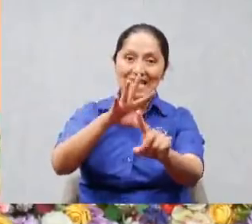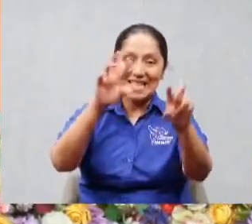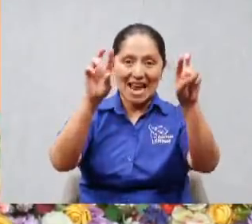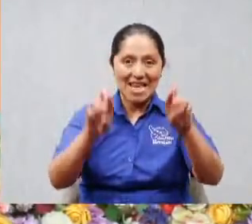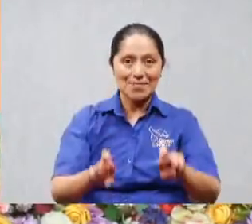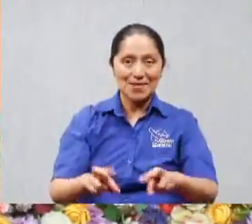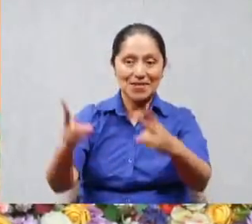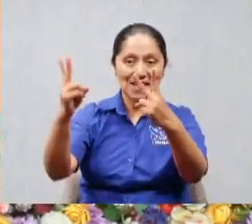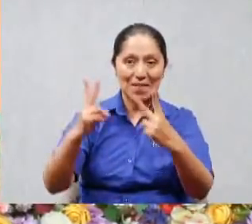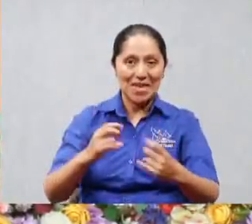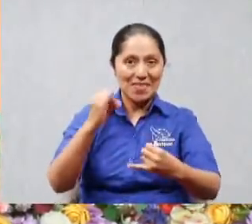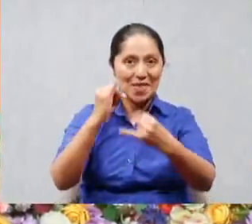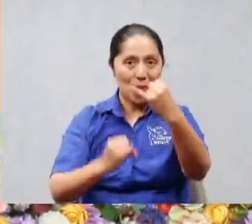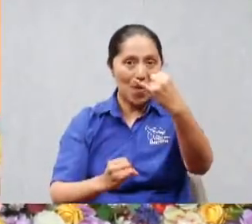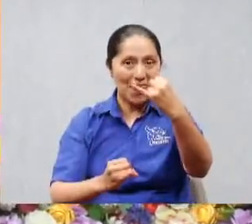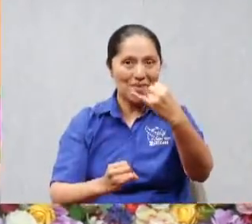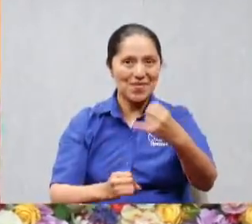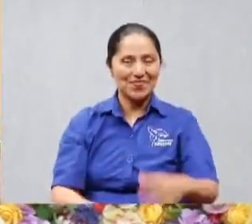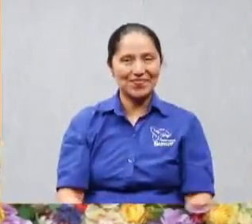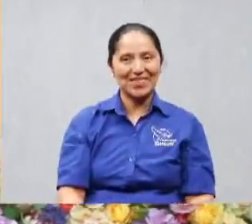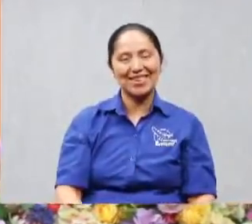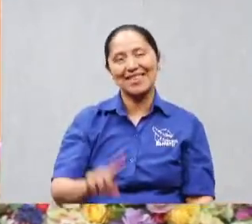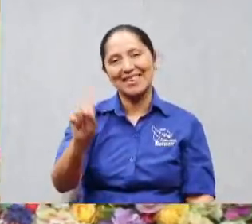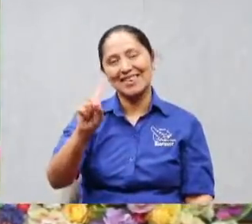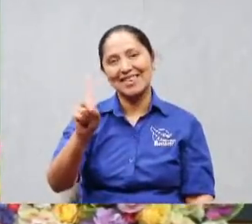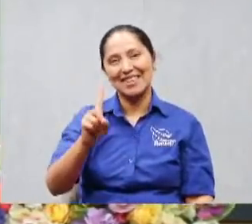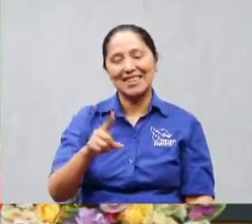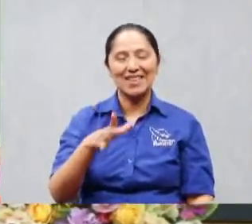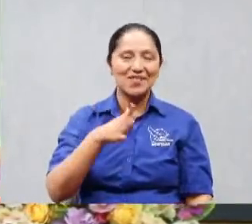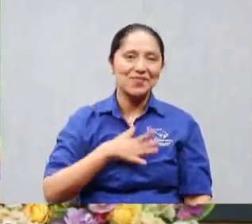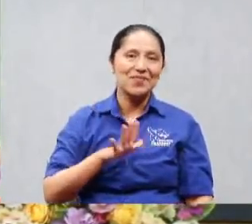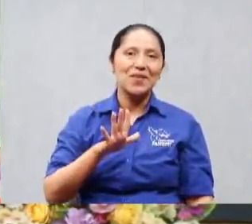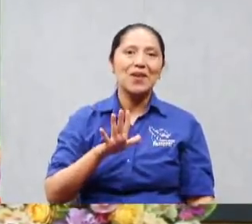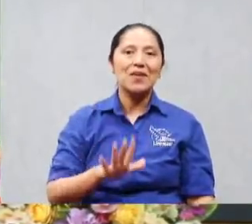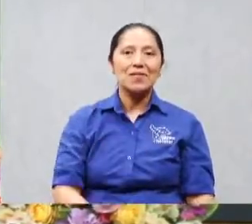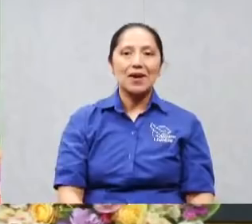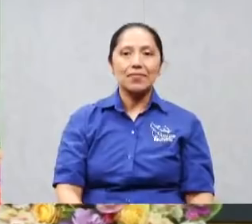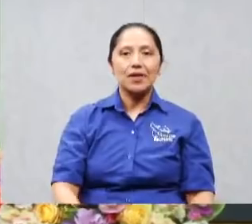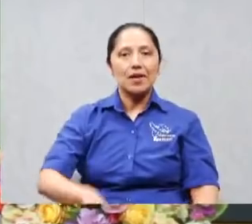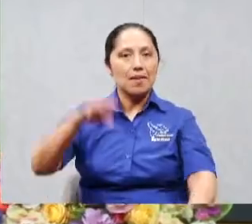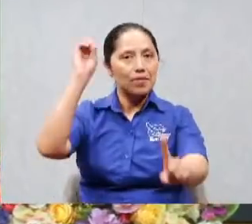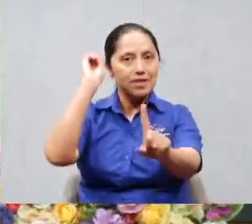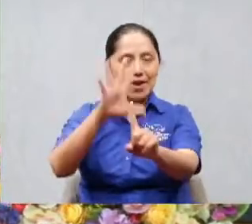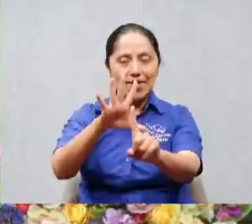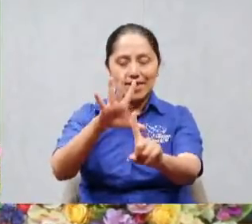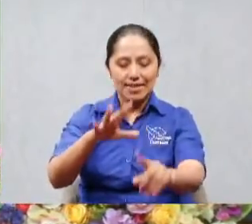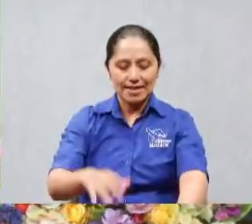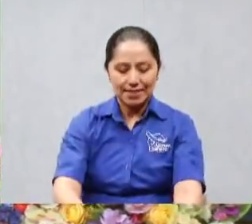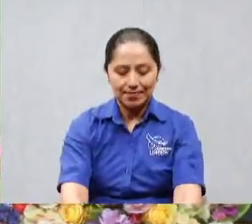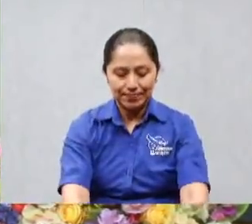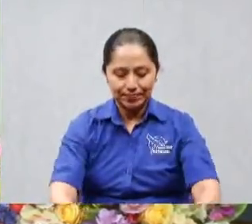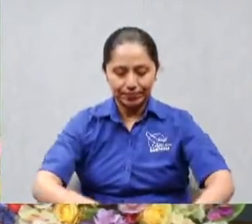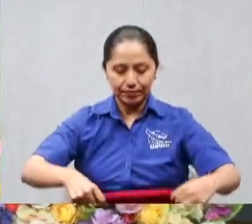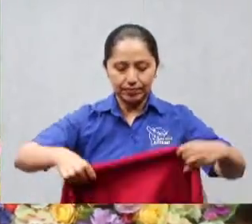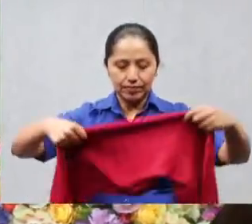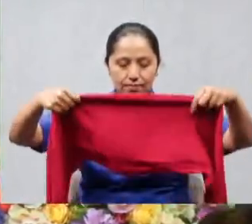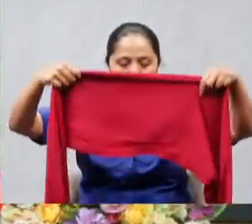mis hermanos vamos a bendecirlos en el nombre de Jesús Padre Santo